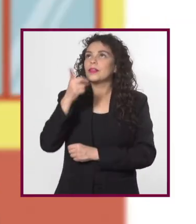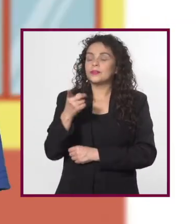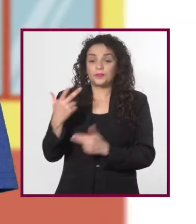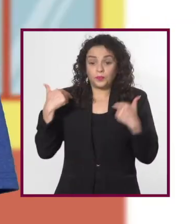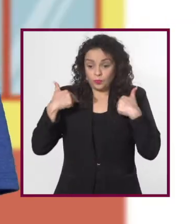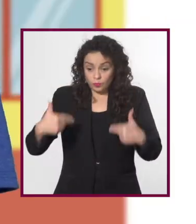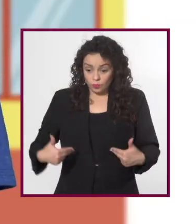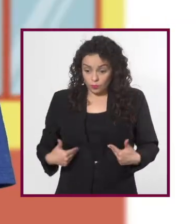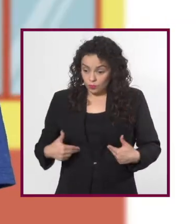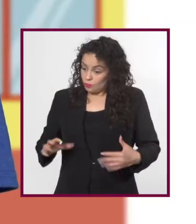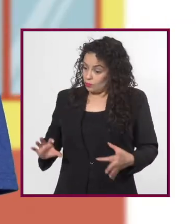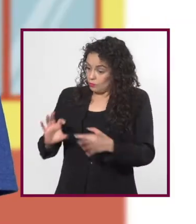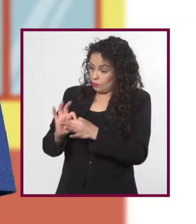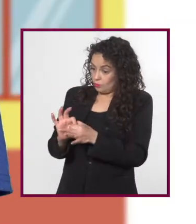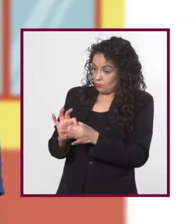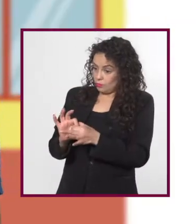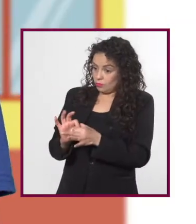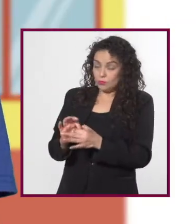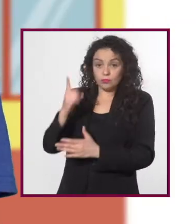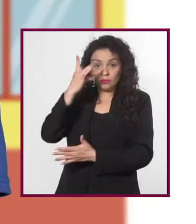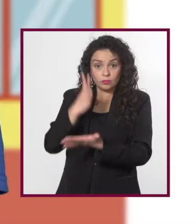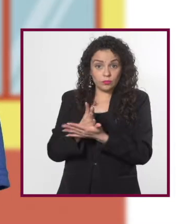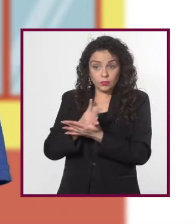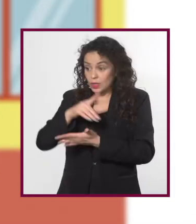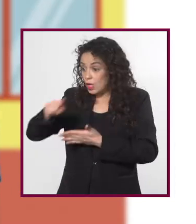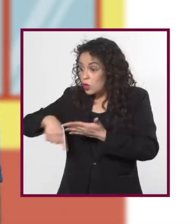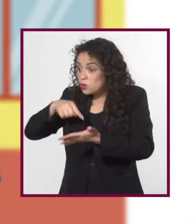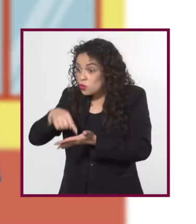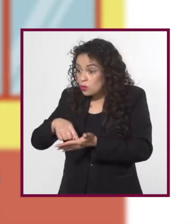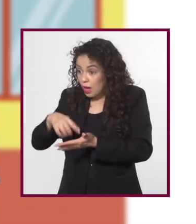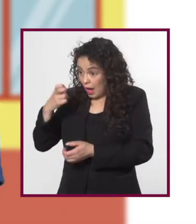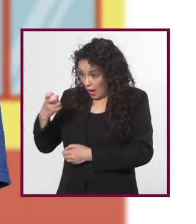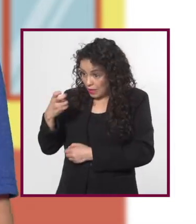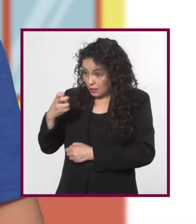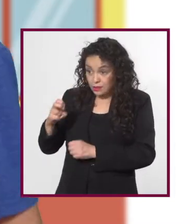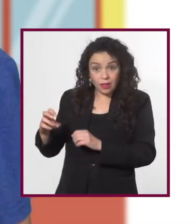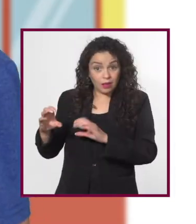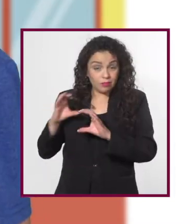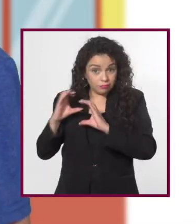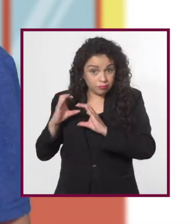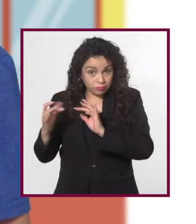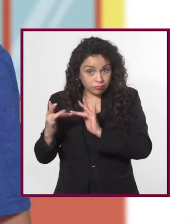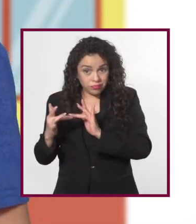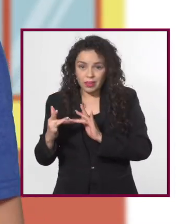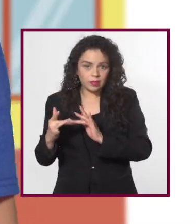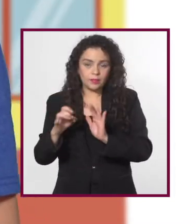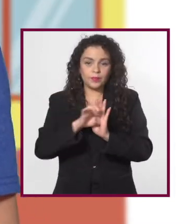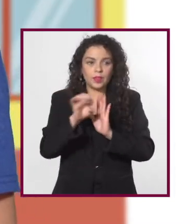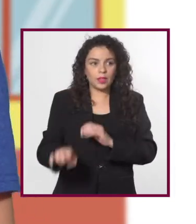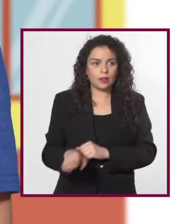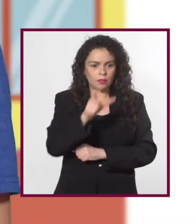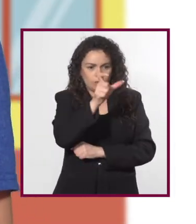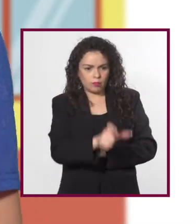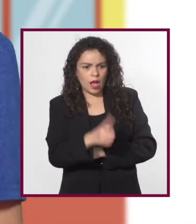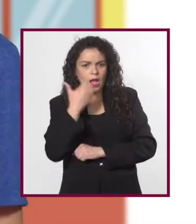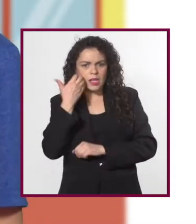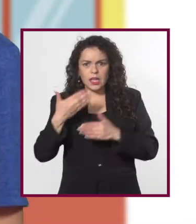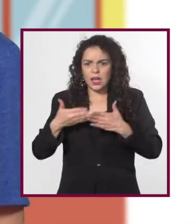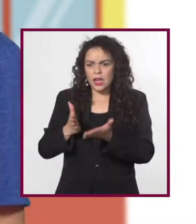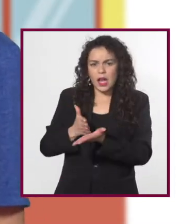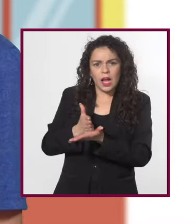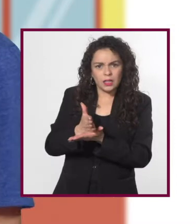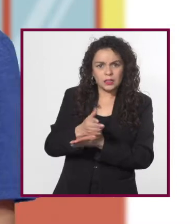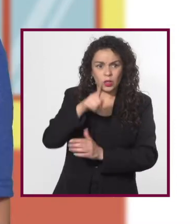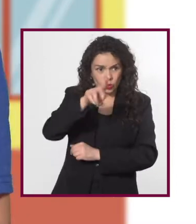Nuestras relaciones como seres humanos no solo suceden en el espacio físico. Ahora, por ejemplo, nuestro personaje quiere acceder.